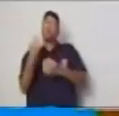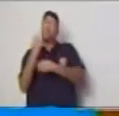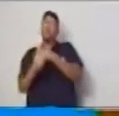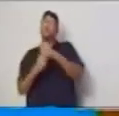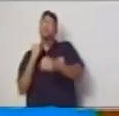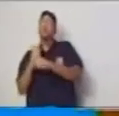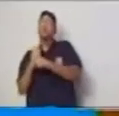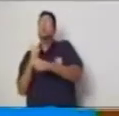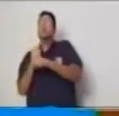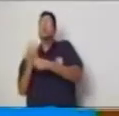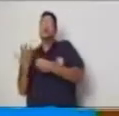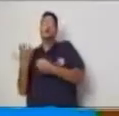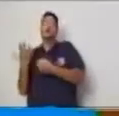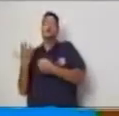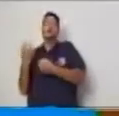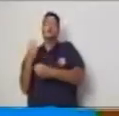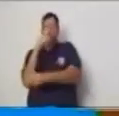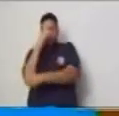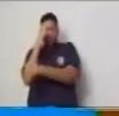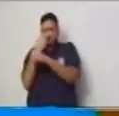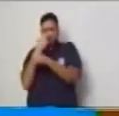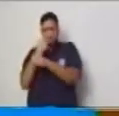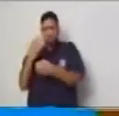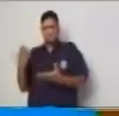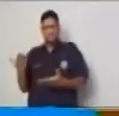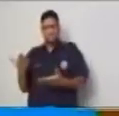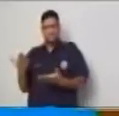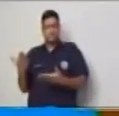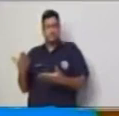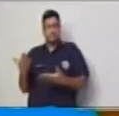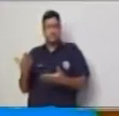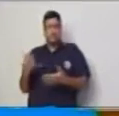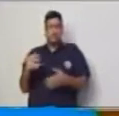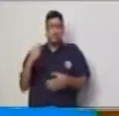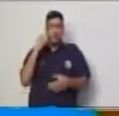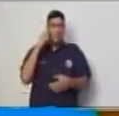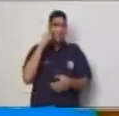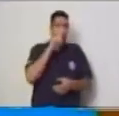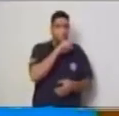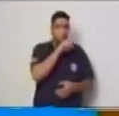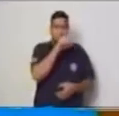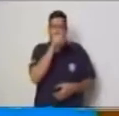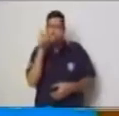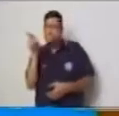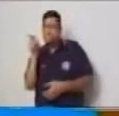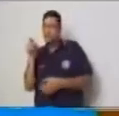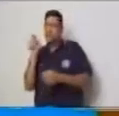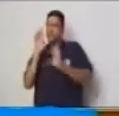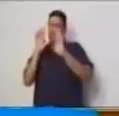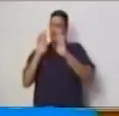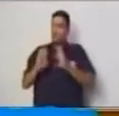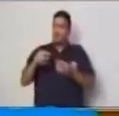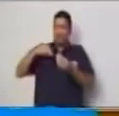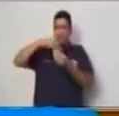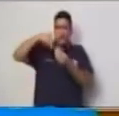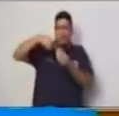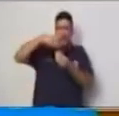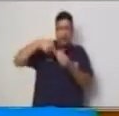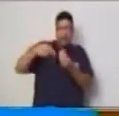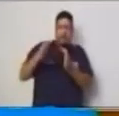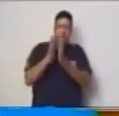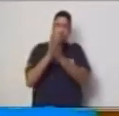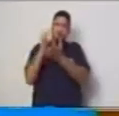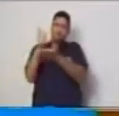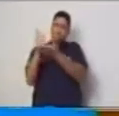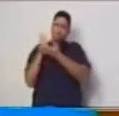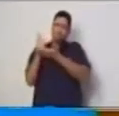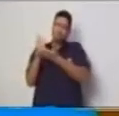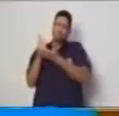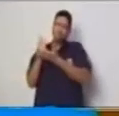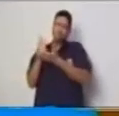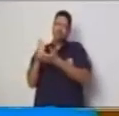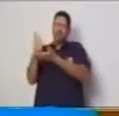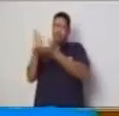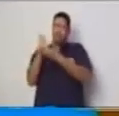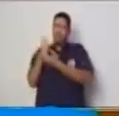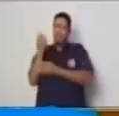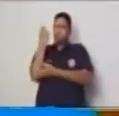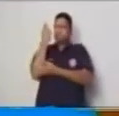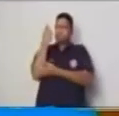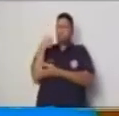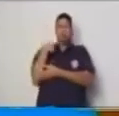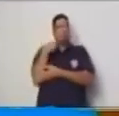alguna persona que te pueda apoyar de la familia, es el momento adecuado para que puedan